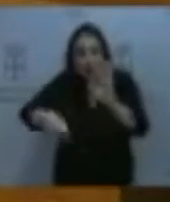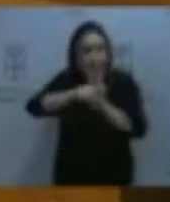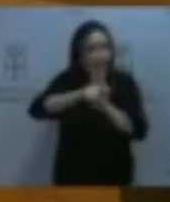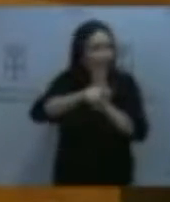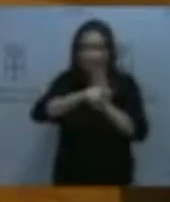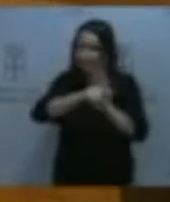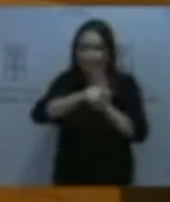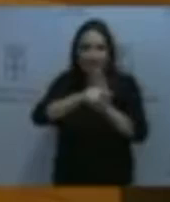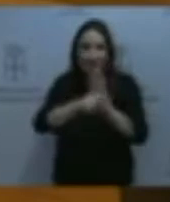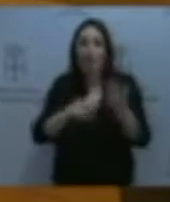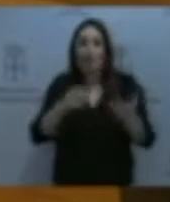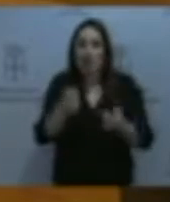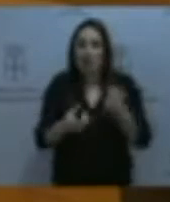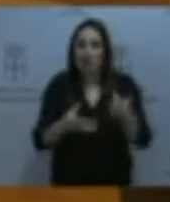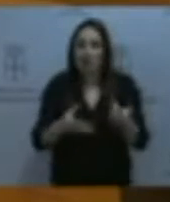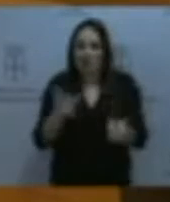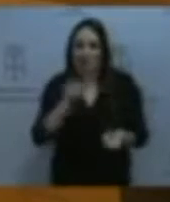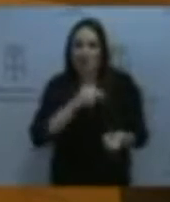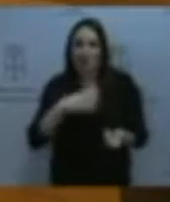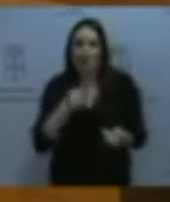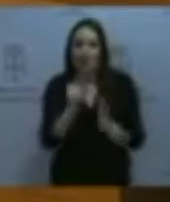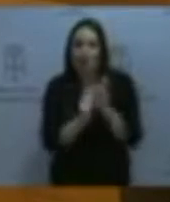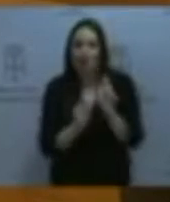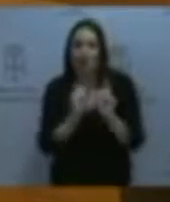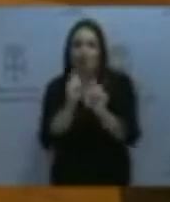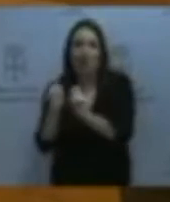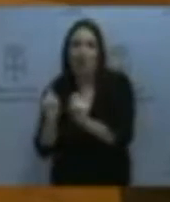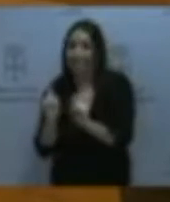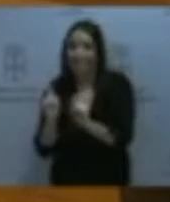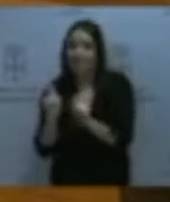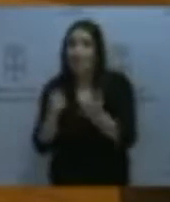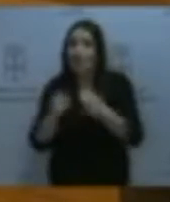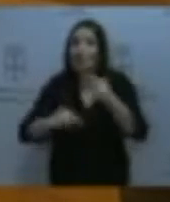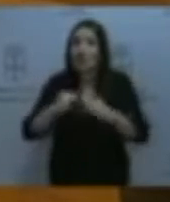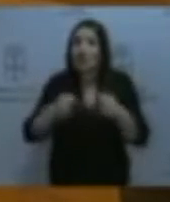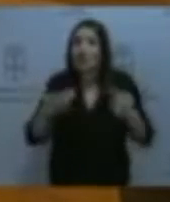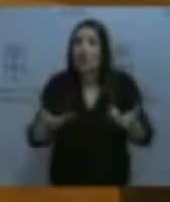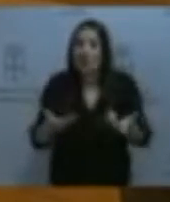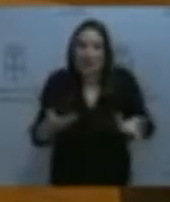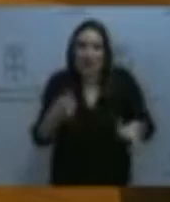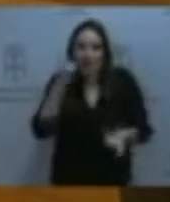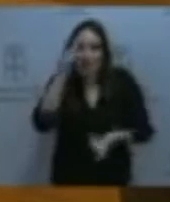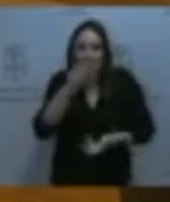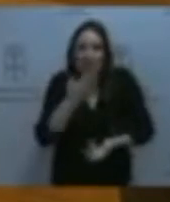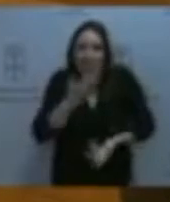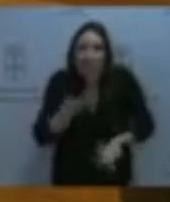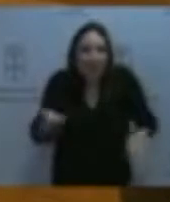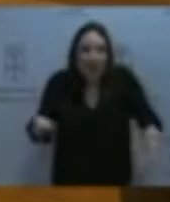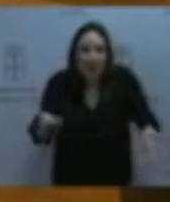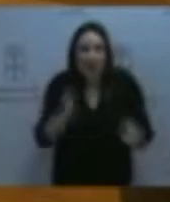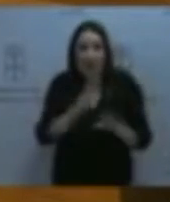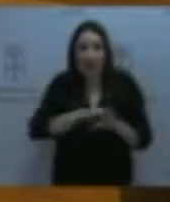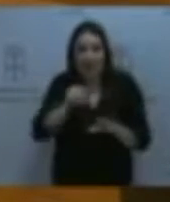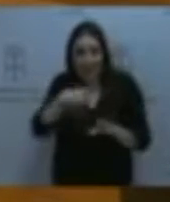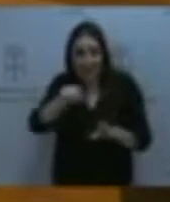dir baremando los os méritos. ¿Y que ye lo que implica esto? Pues algo tan absurdo como que, para aspirar